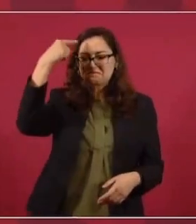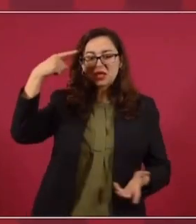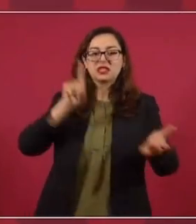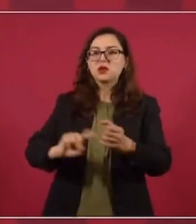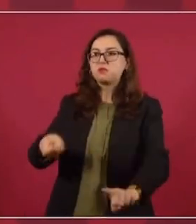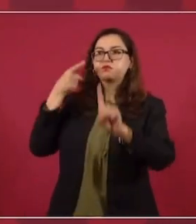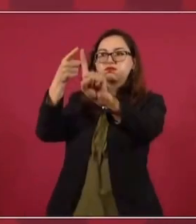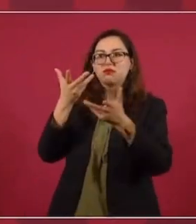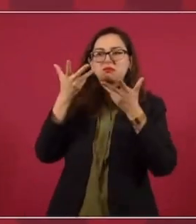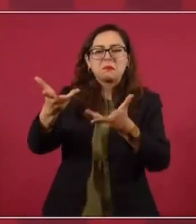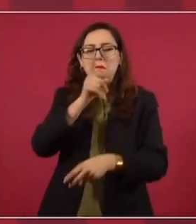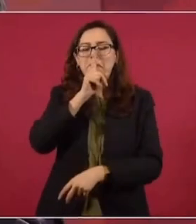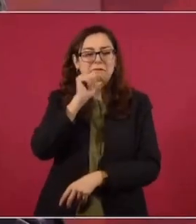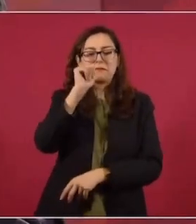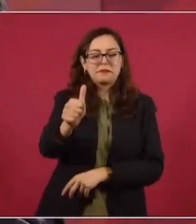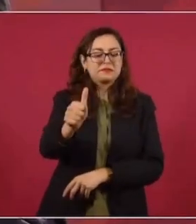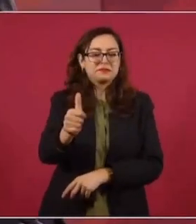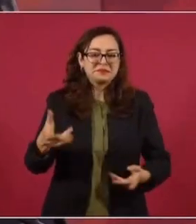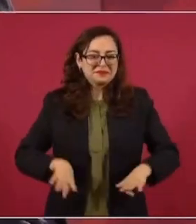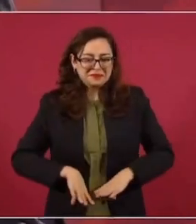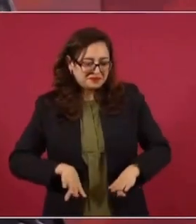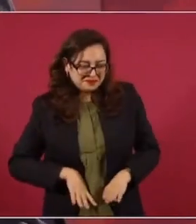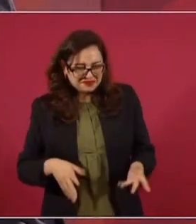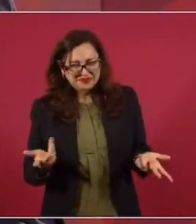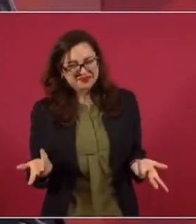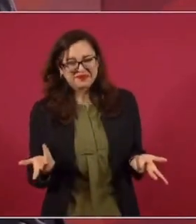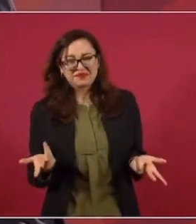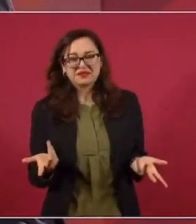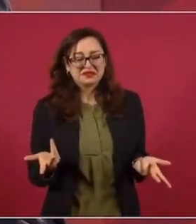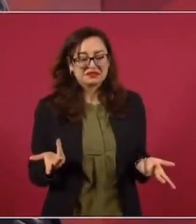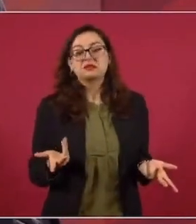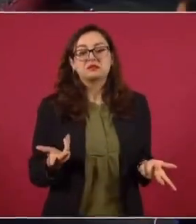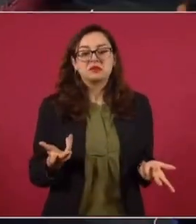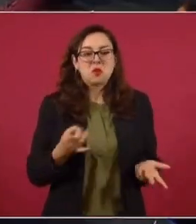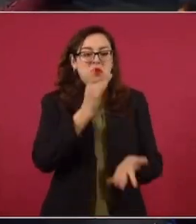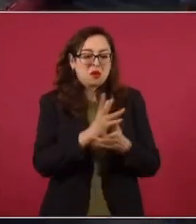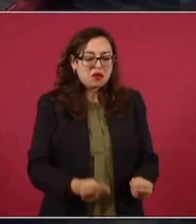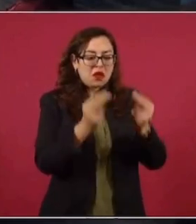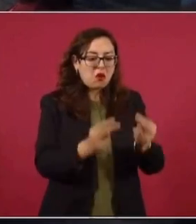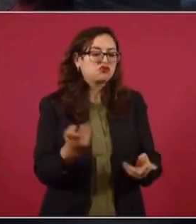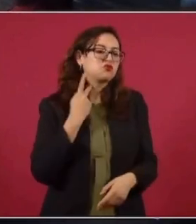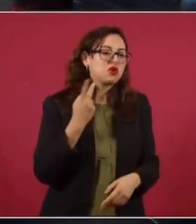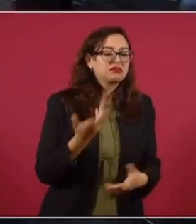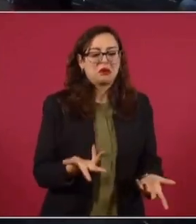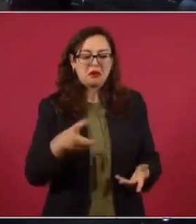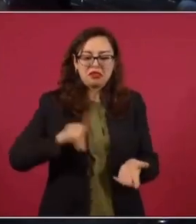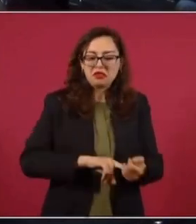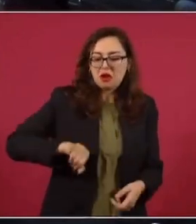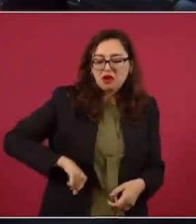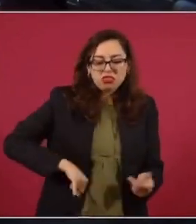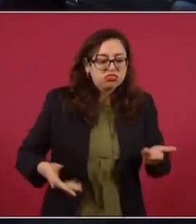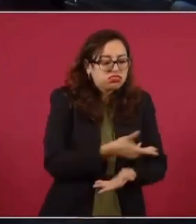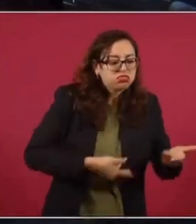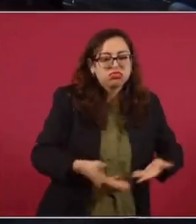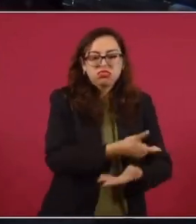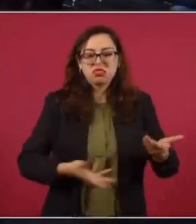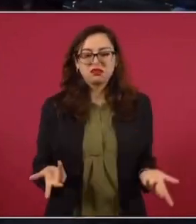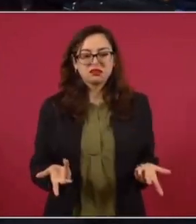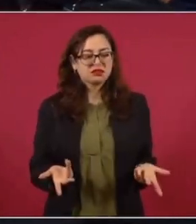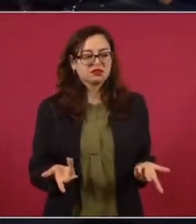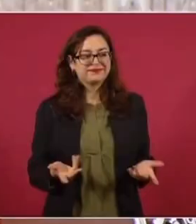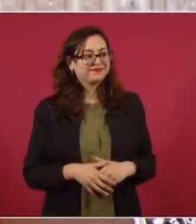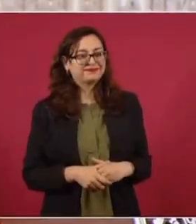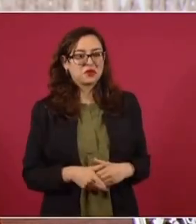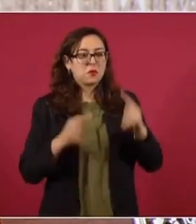ideales, ni cuando se actúa en función de intereses políticos o económicos. Todo eso se tiene que